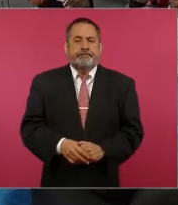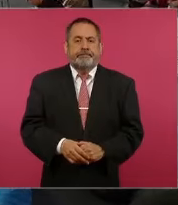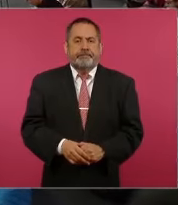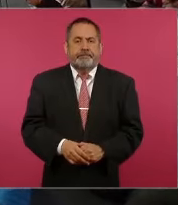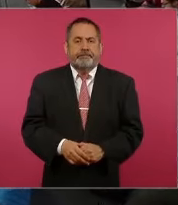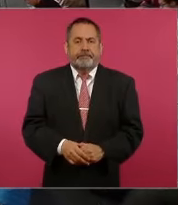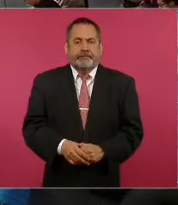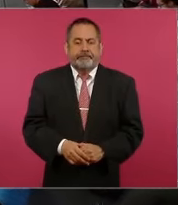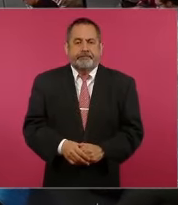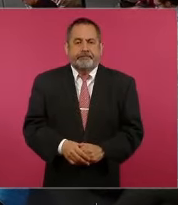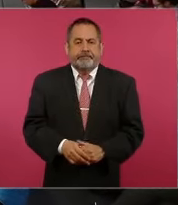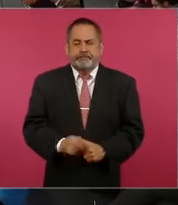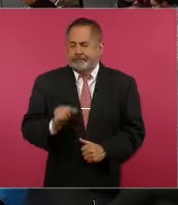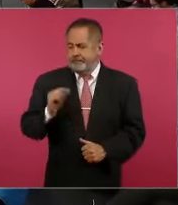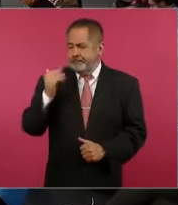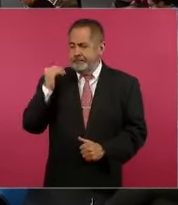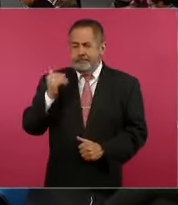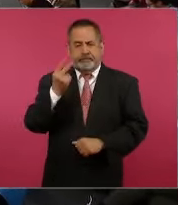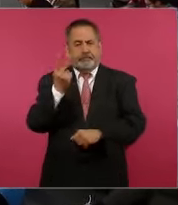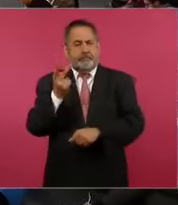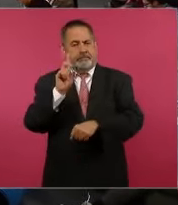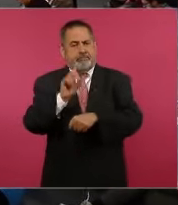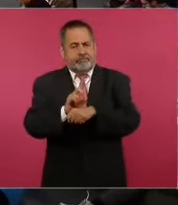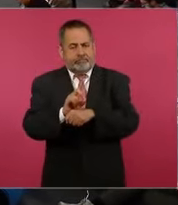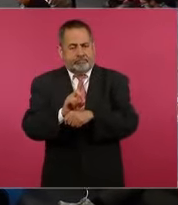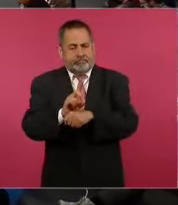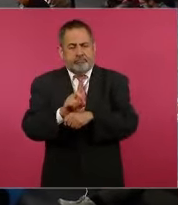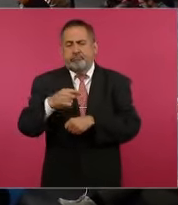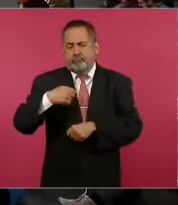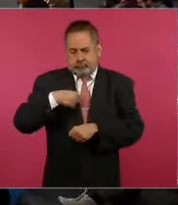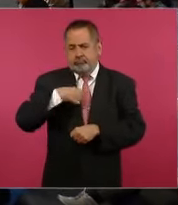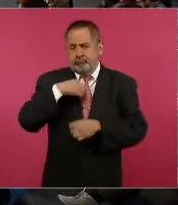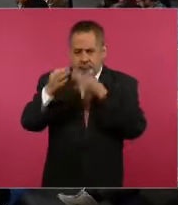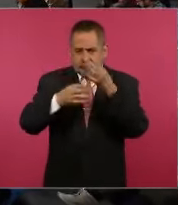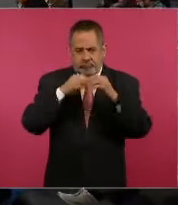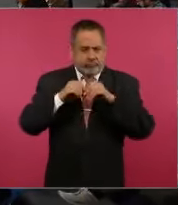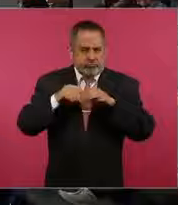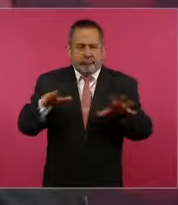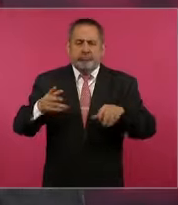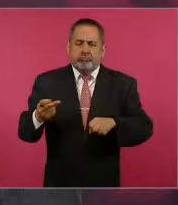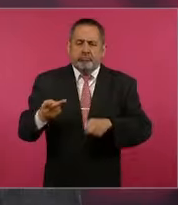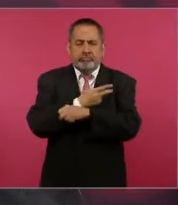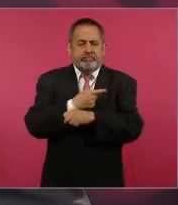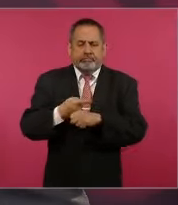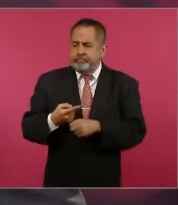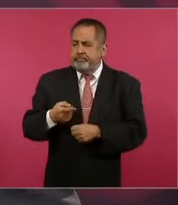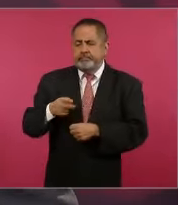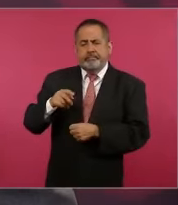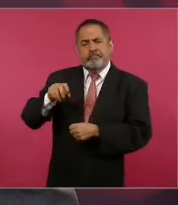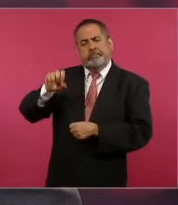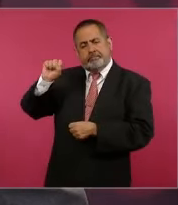Hace dos días di a conocer cómo había estado el fin de semana